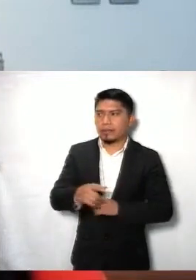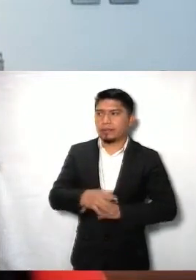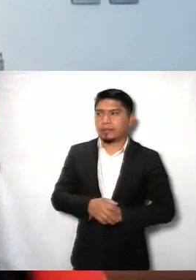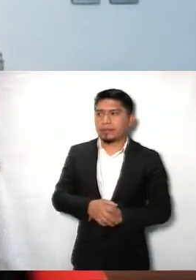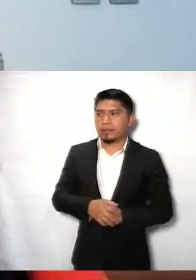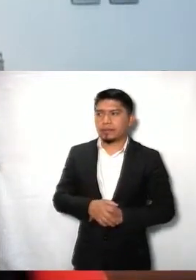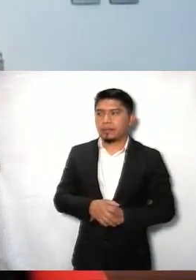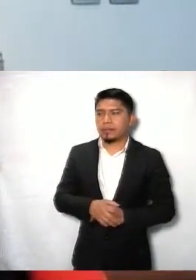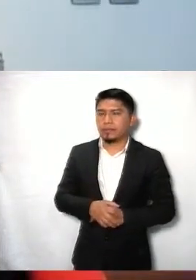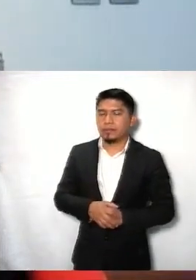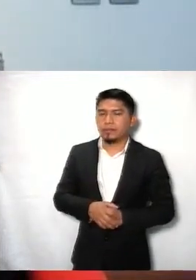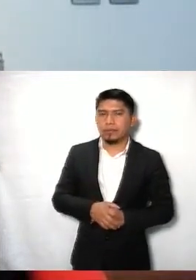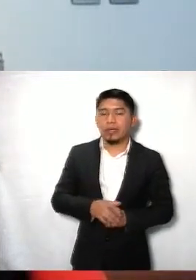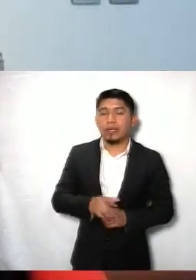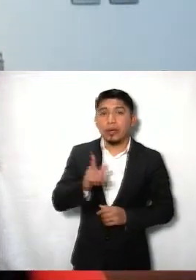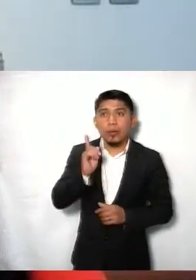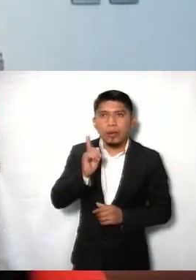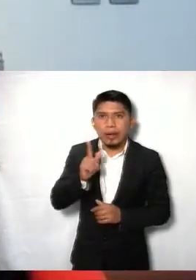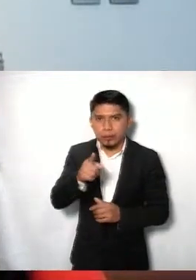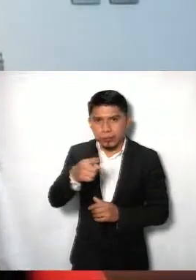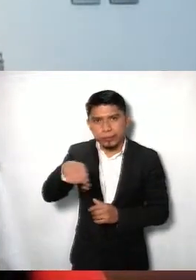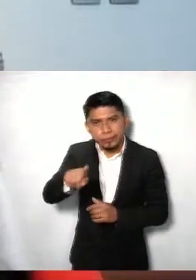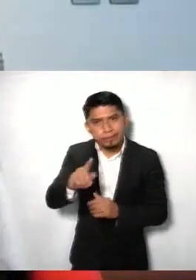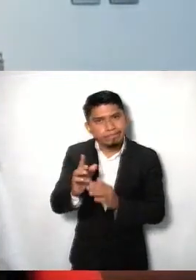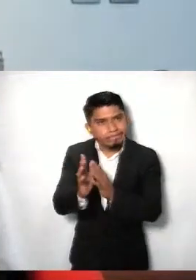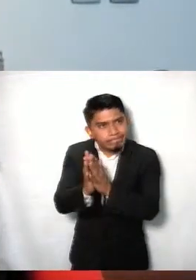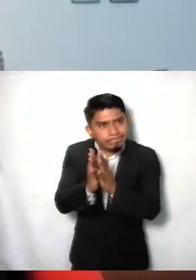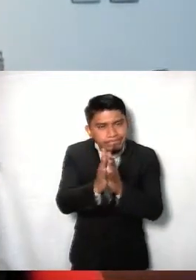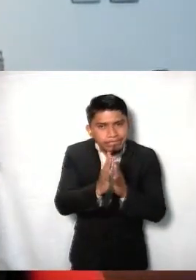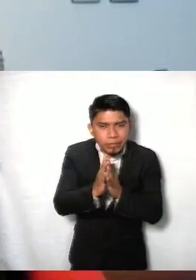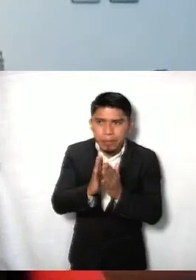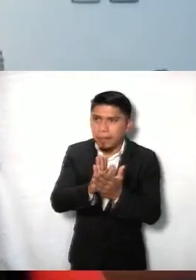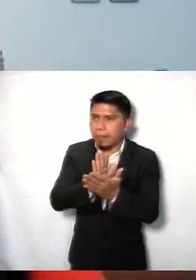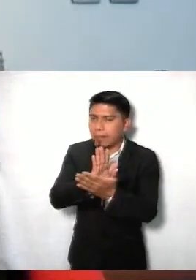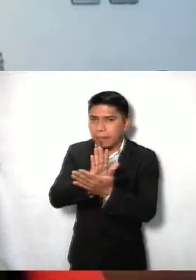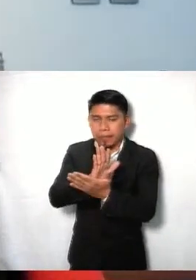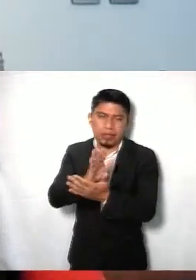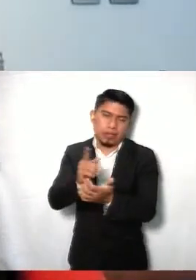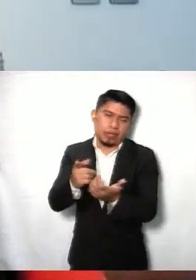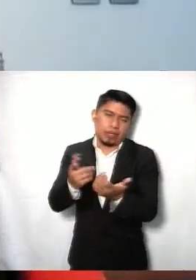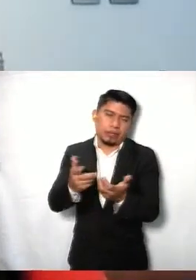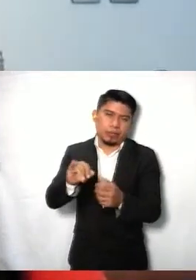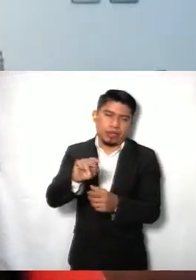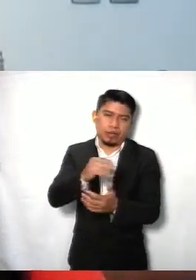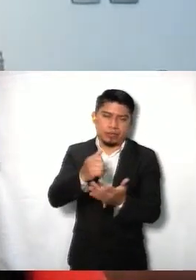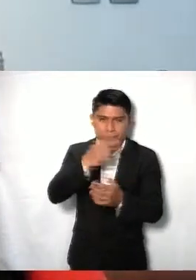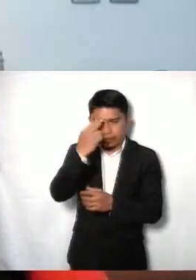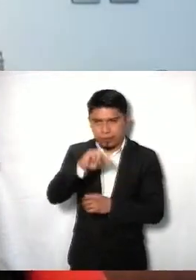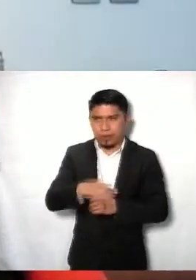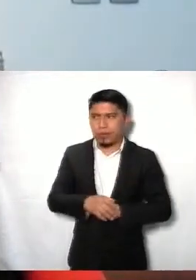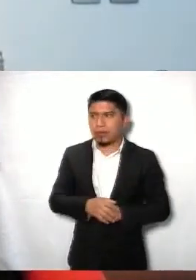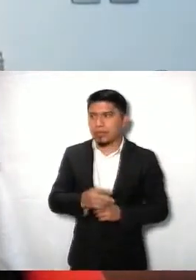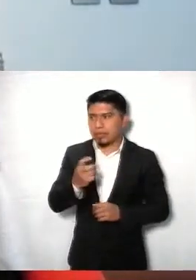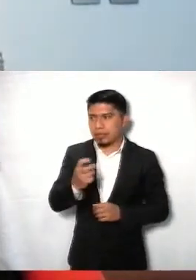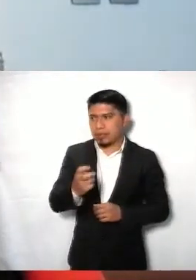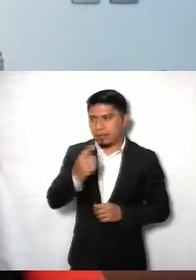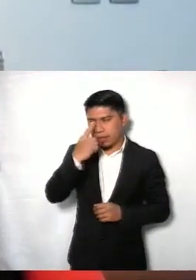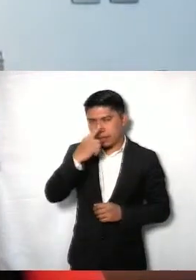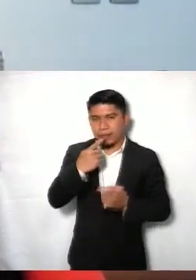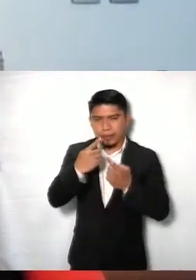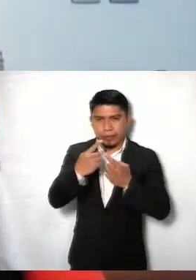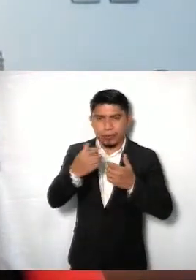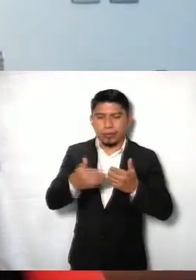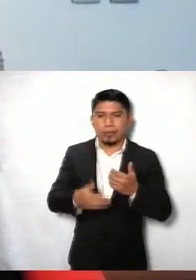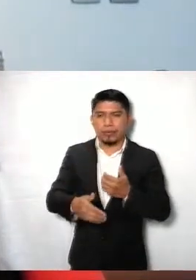digamos que se involucren y llevamos a cabo desde el propio INFO en Ciudad de México, que sea un punto de partida para un diálogo